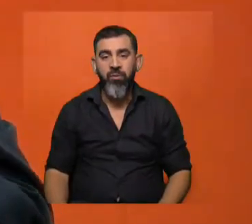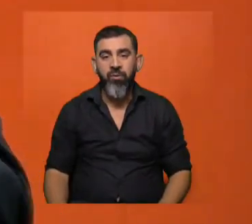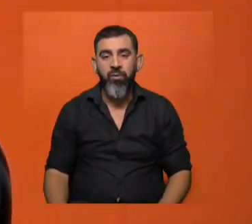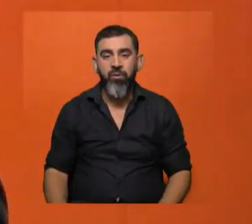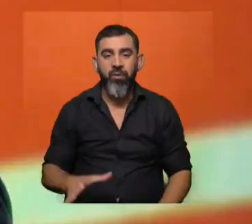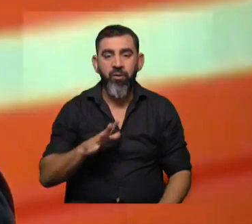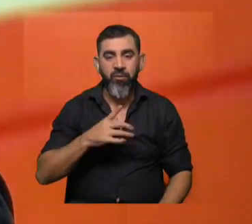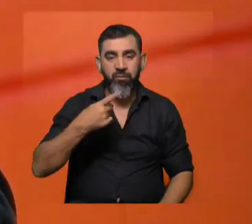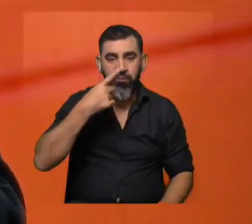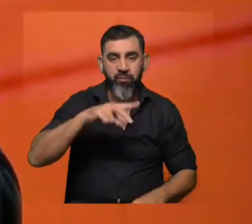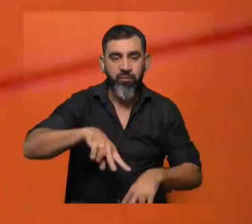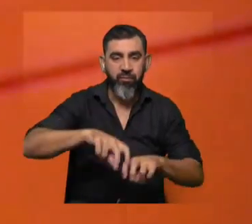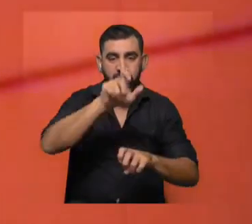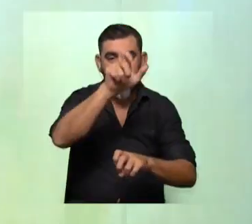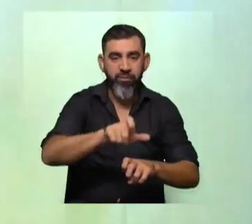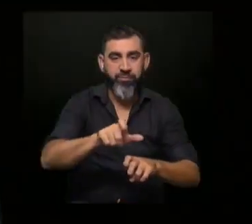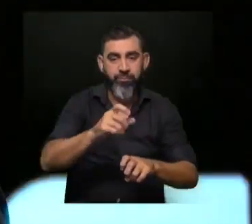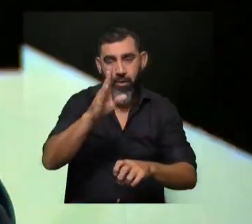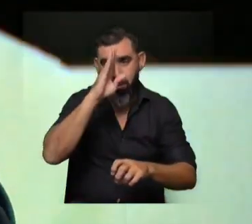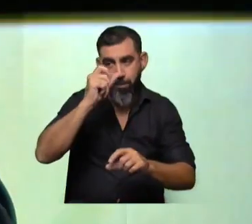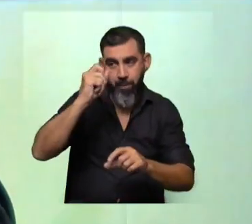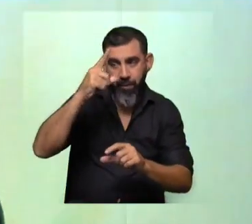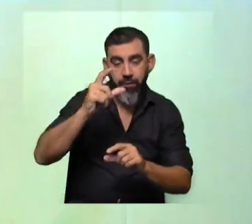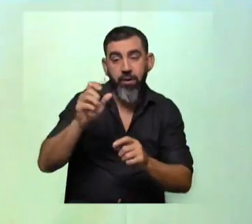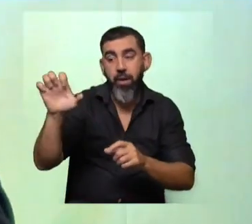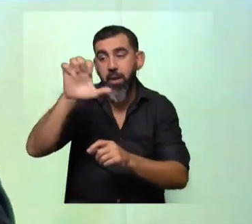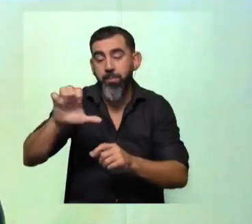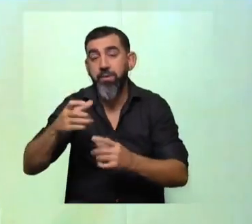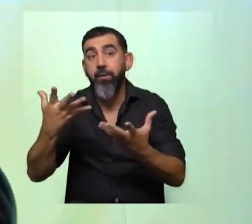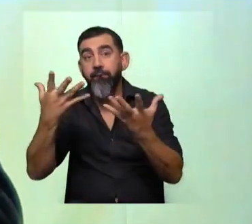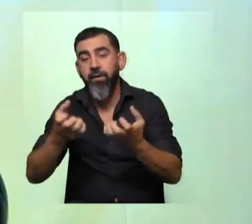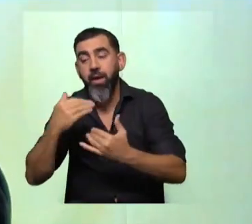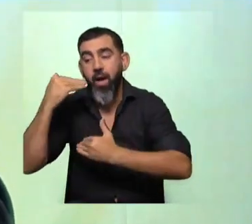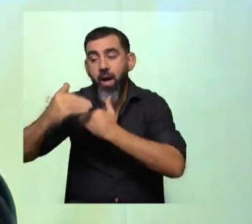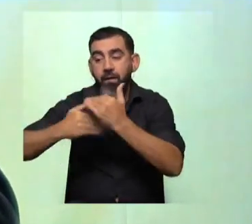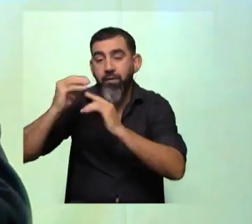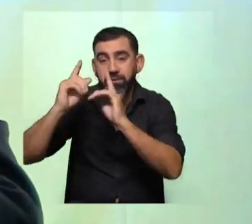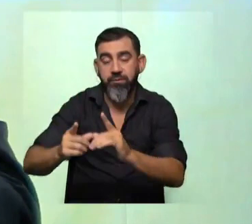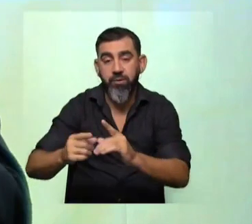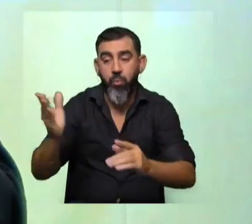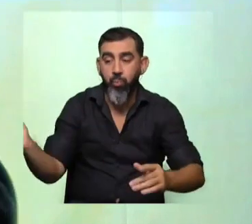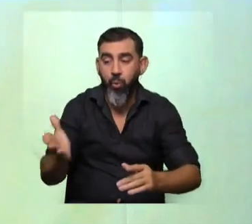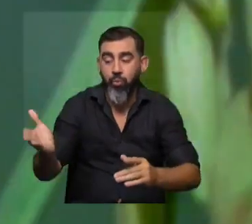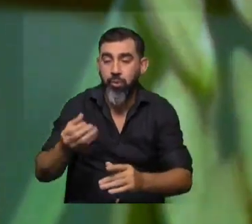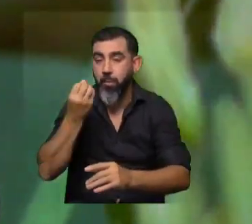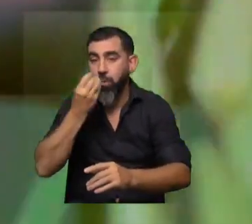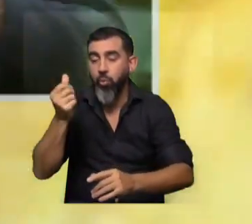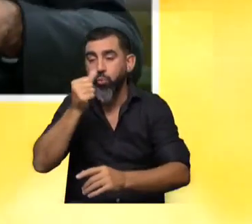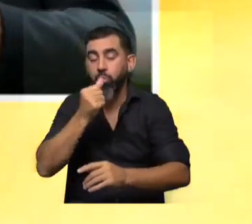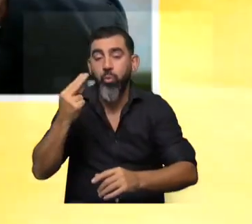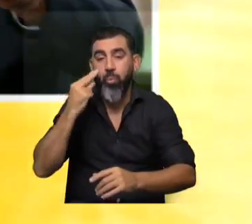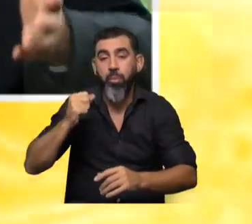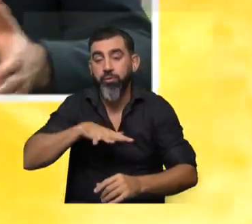mundos tenés el interés de los investigadores por promover su investigación y las empresas por avanzar y ser más productivas o resolver problemas